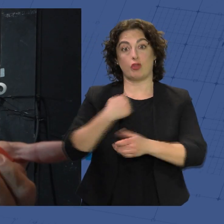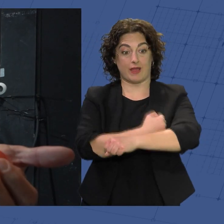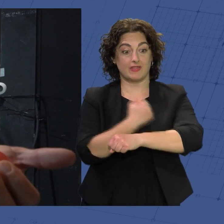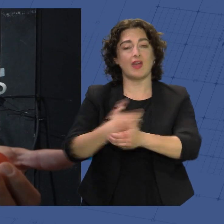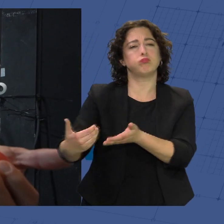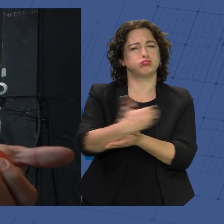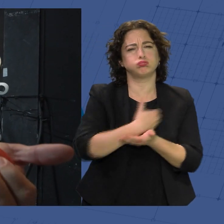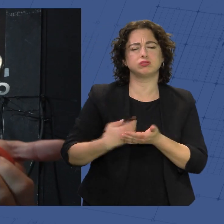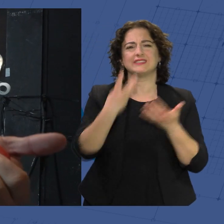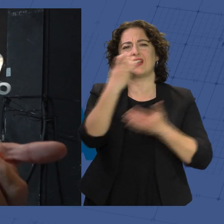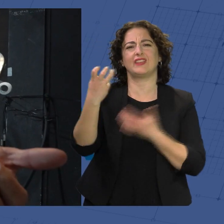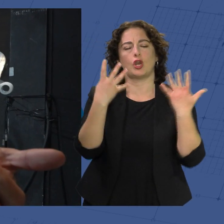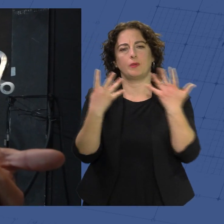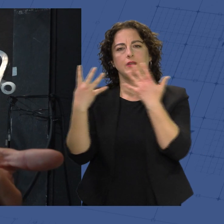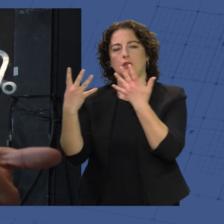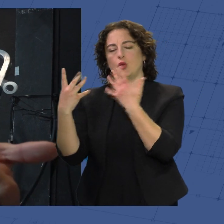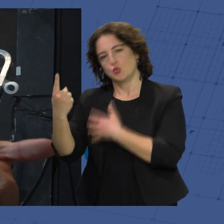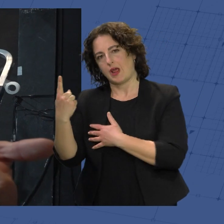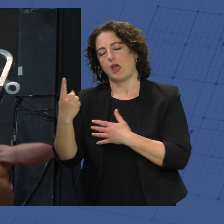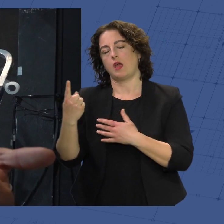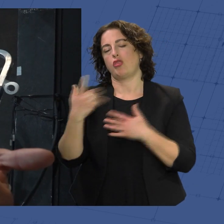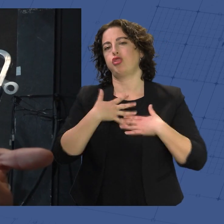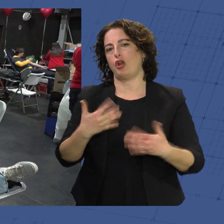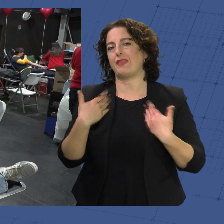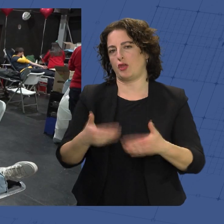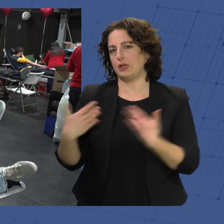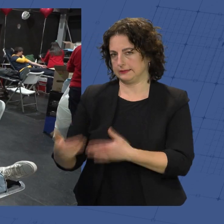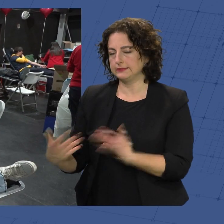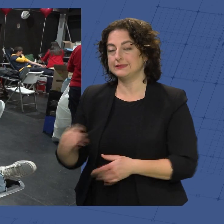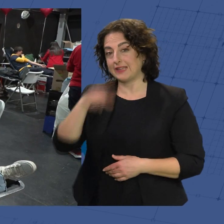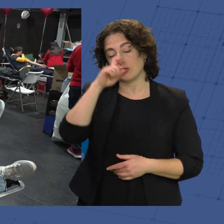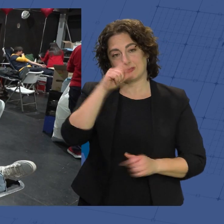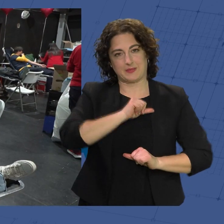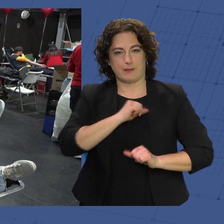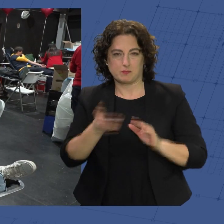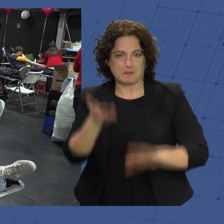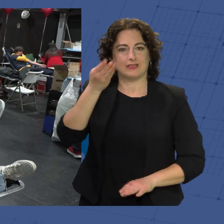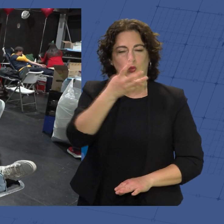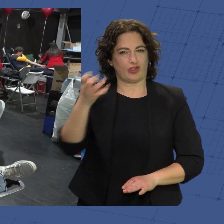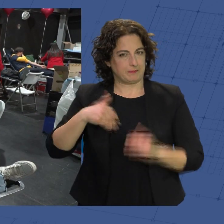recogieron 391 donaciones, por lo que este año se espera superar las 400.